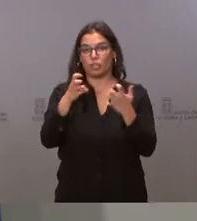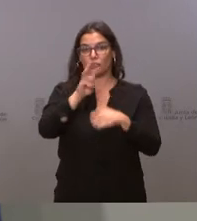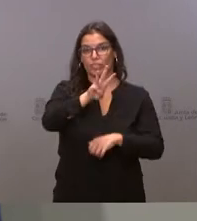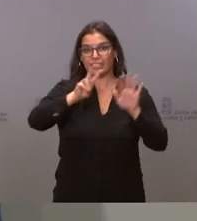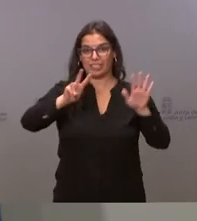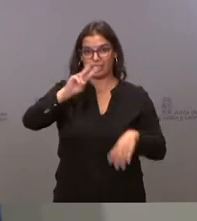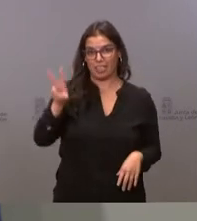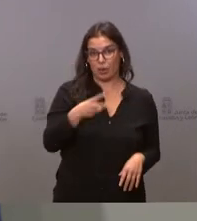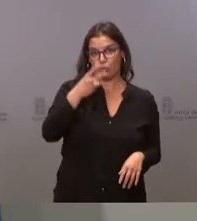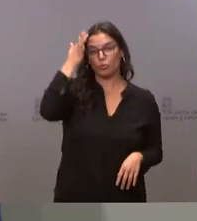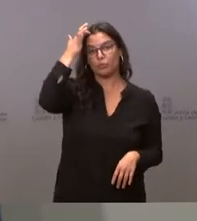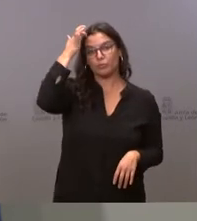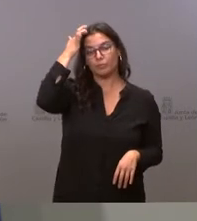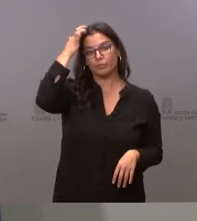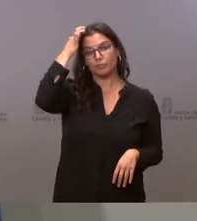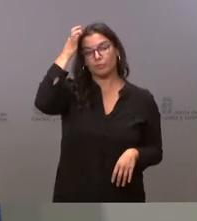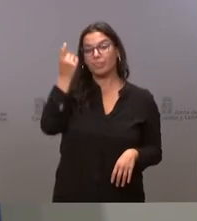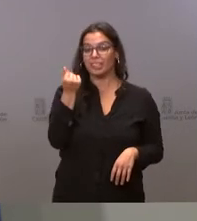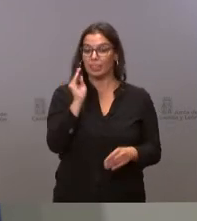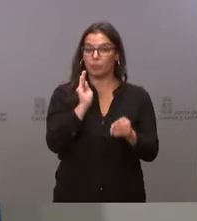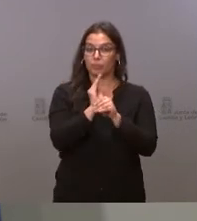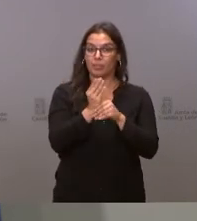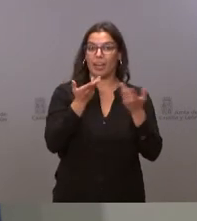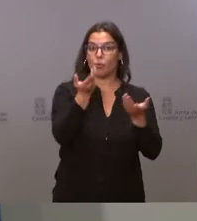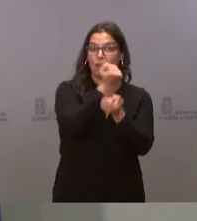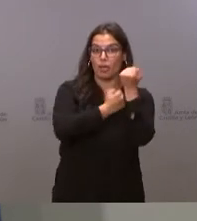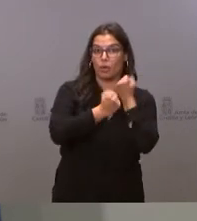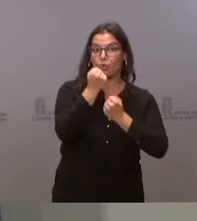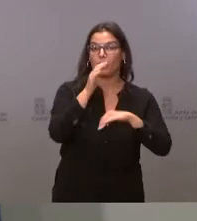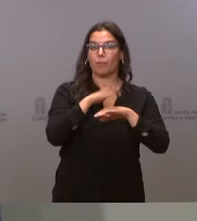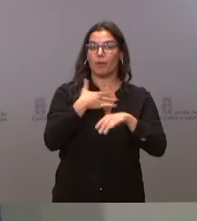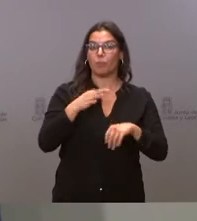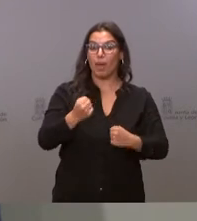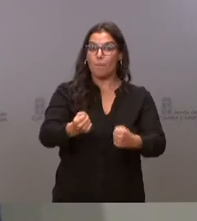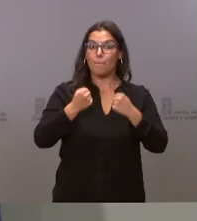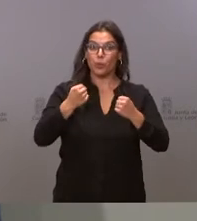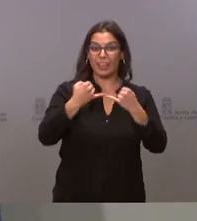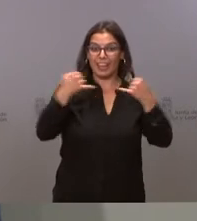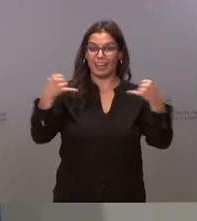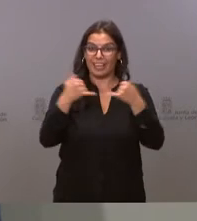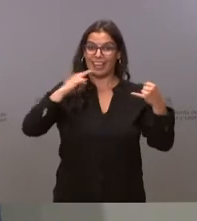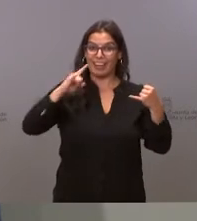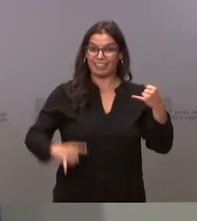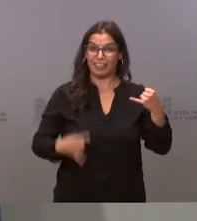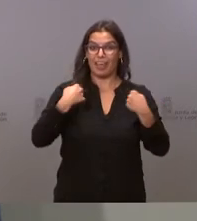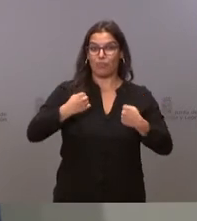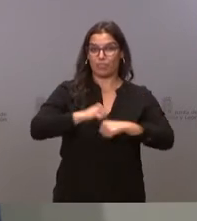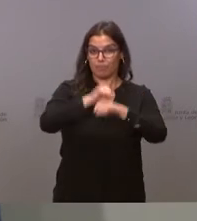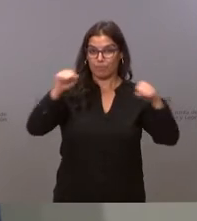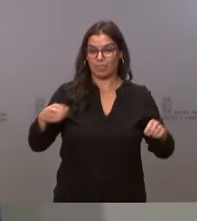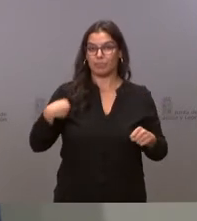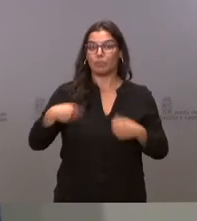que van destinados a una ayuda económica para aumentar la potencia de la línea de suministro eléctrico en la fábrica